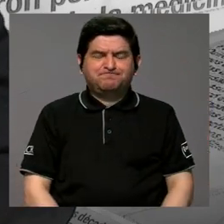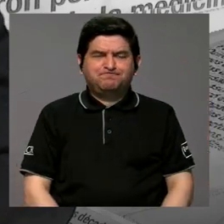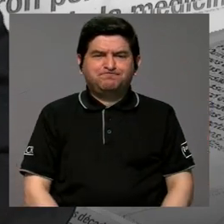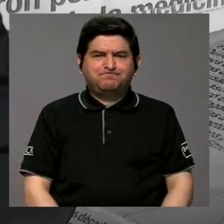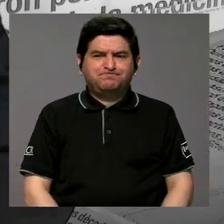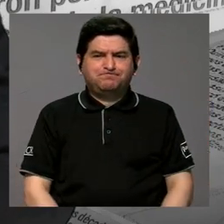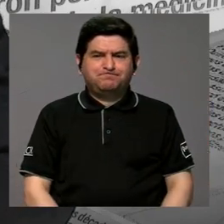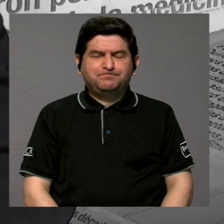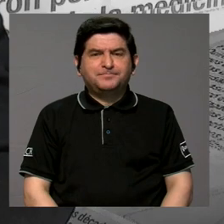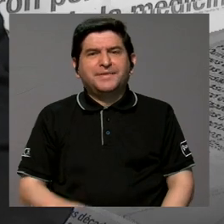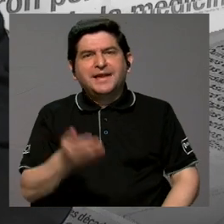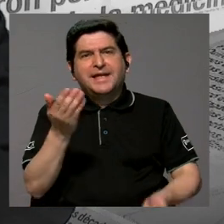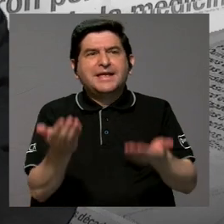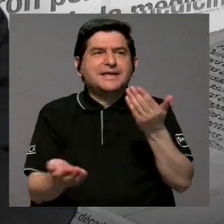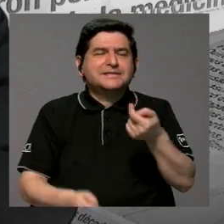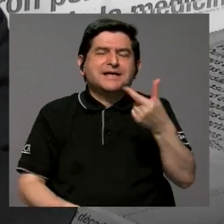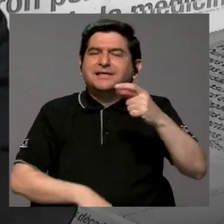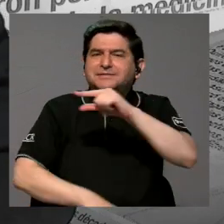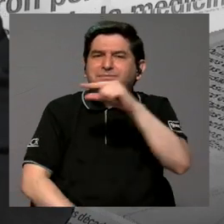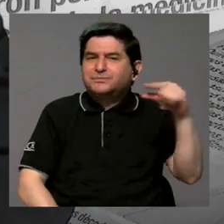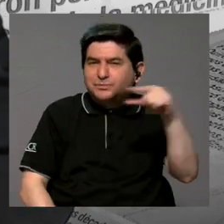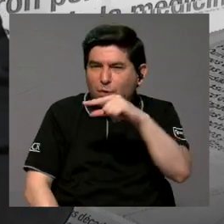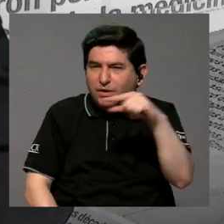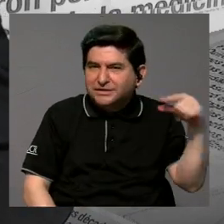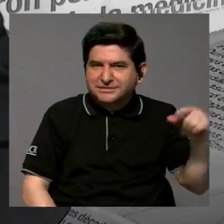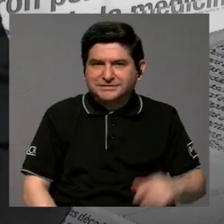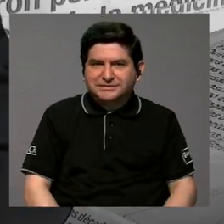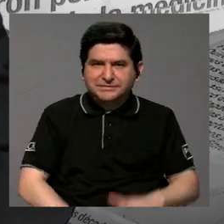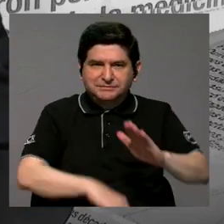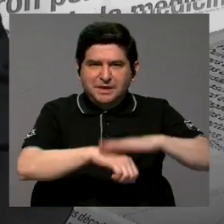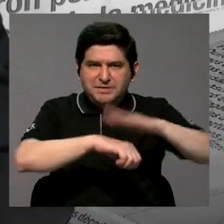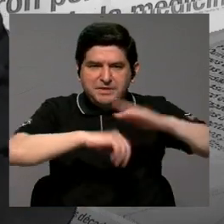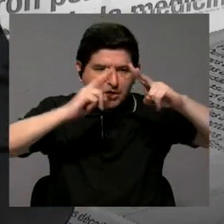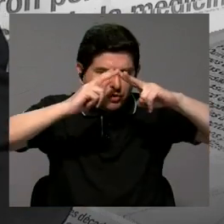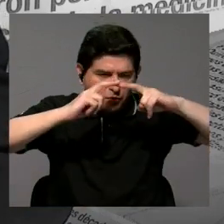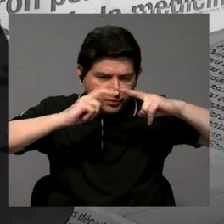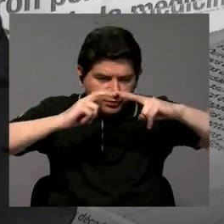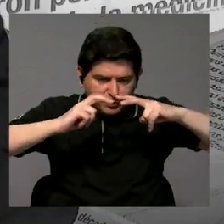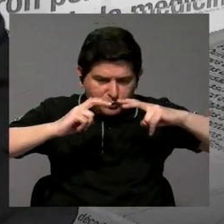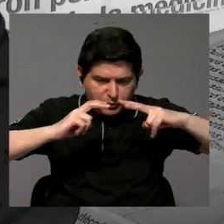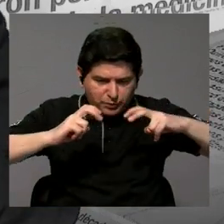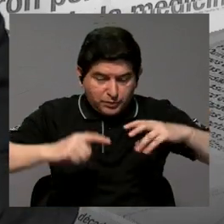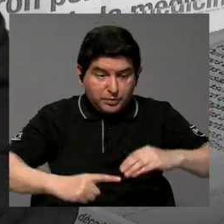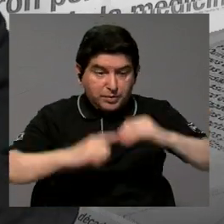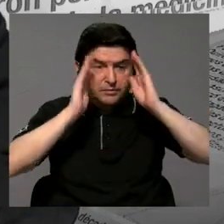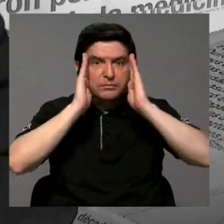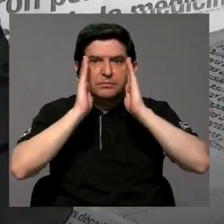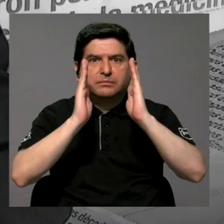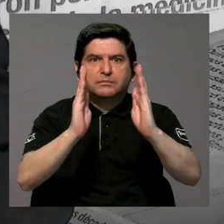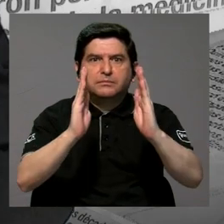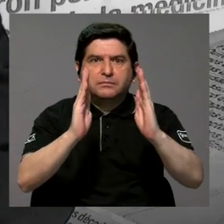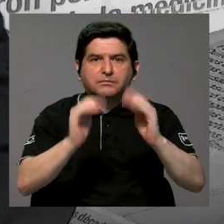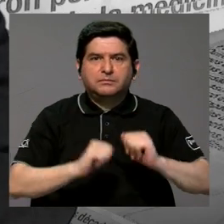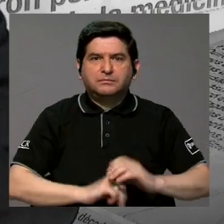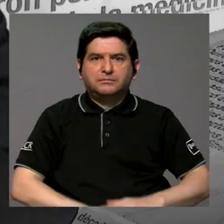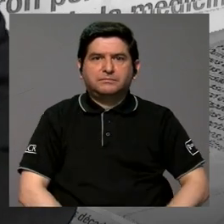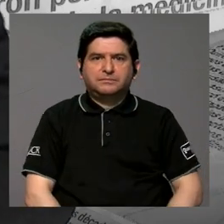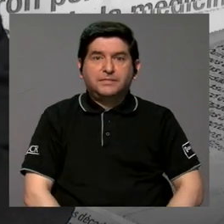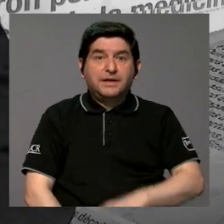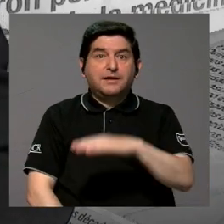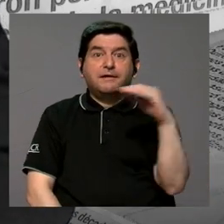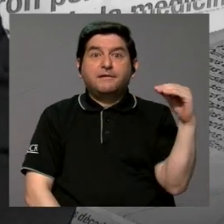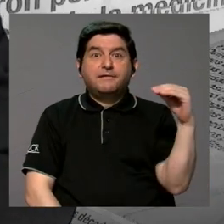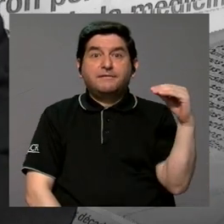digamos de pocas semanas para darle un análisis para darle prioridad y precisamente